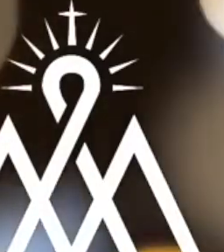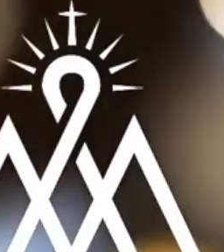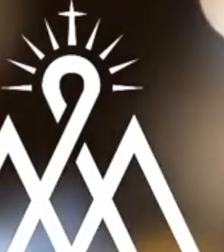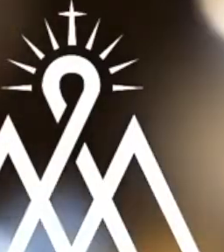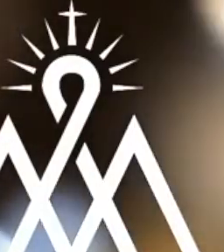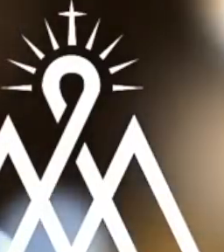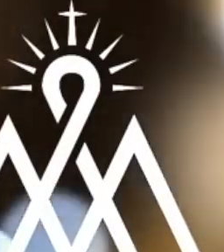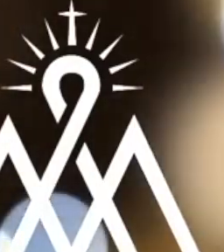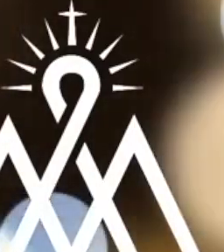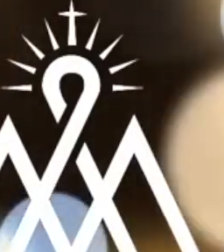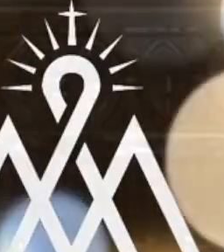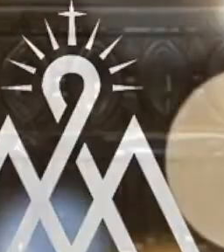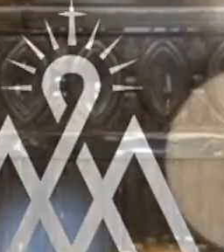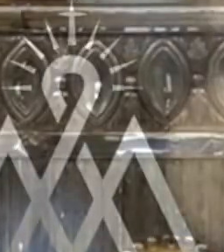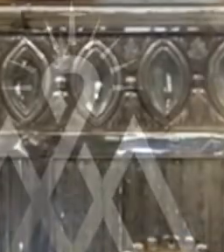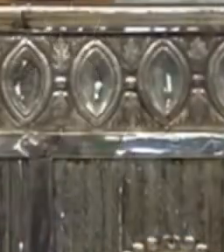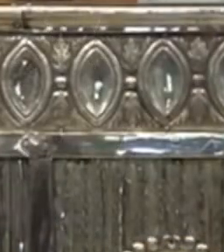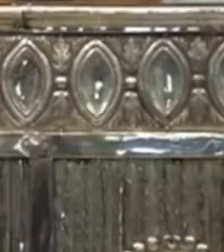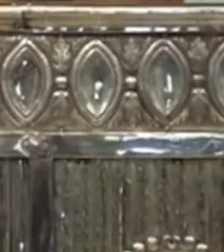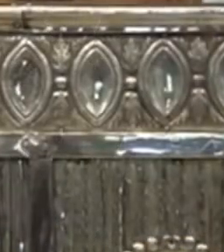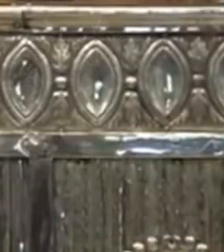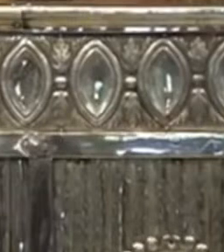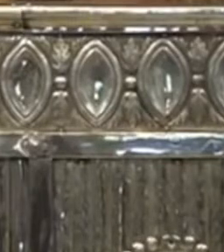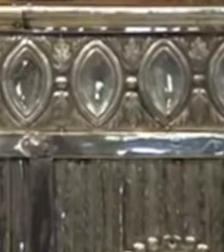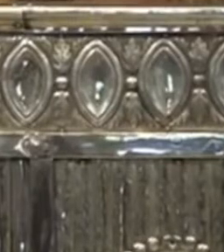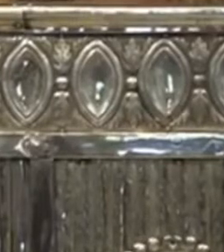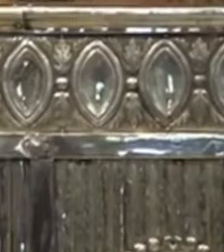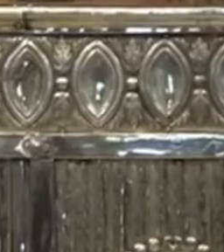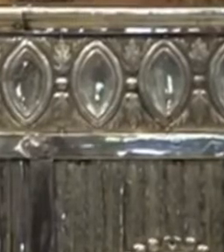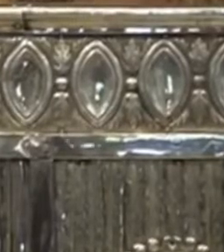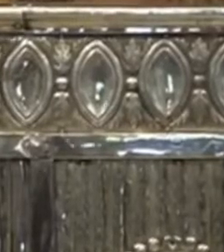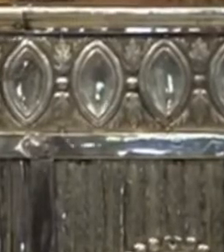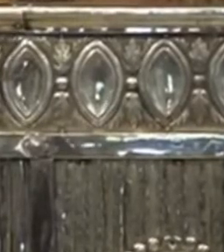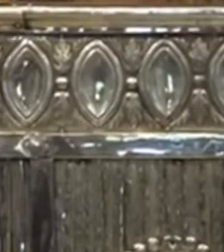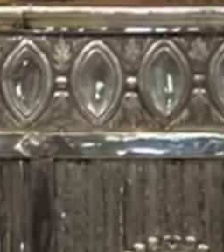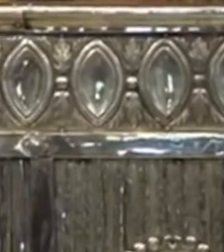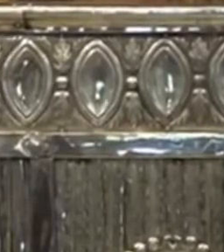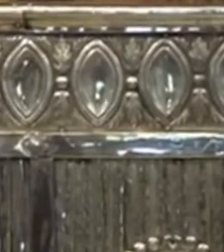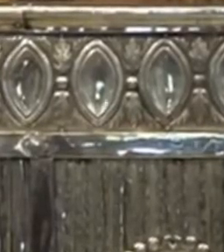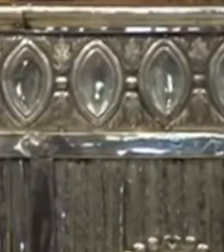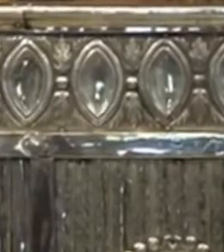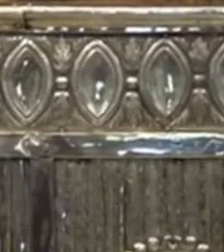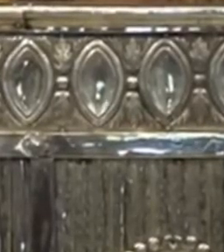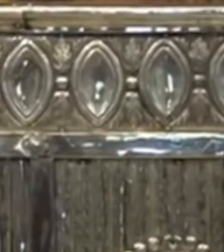Música Hermanas y hermanos,